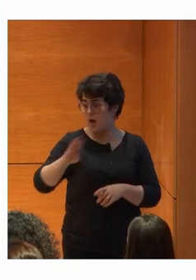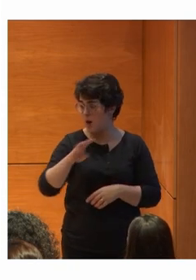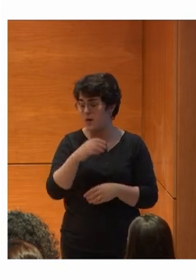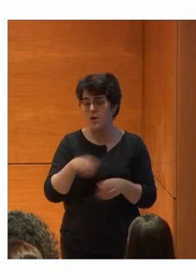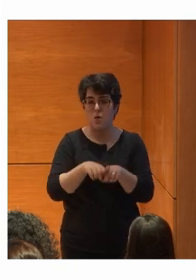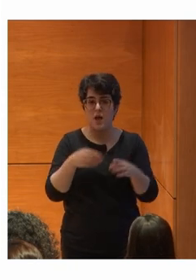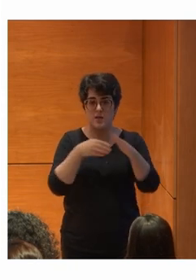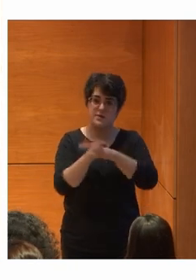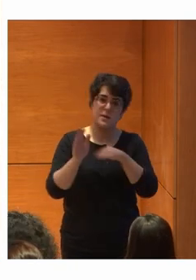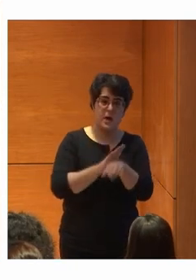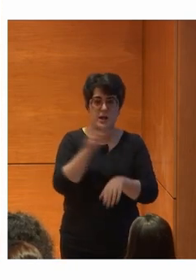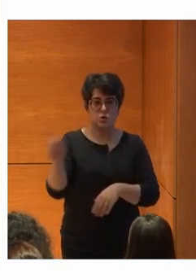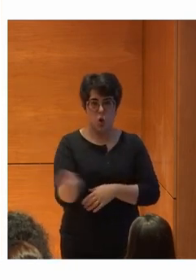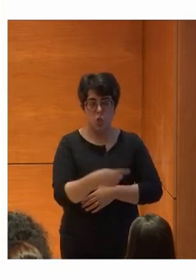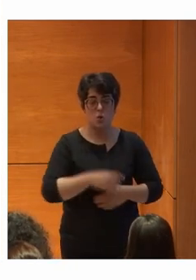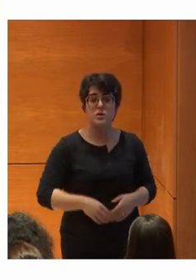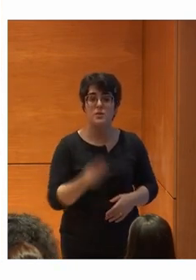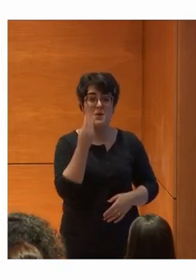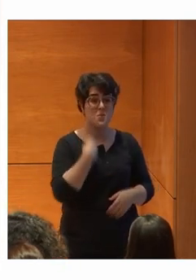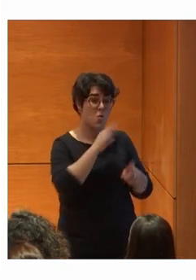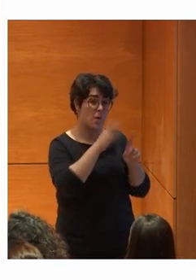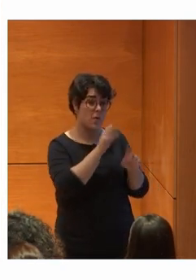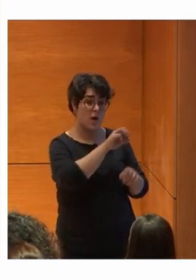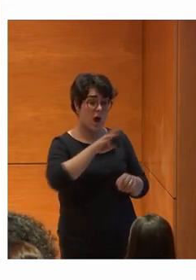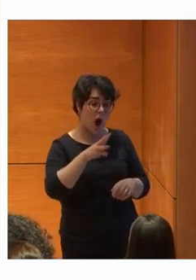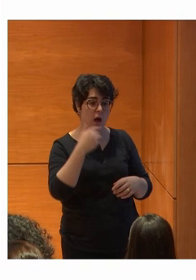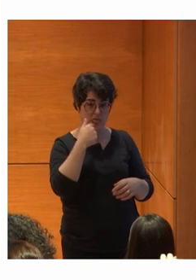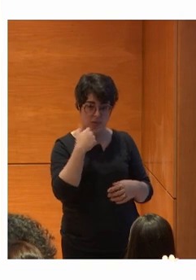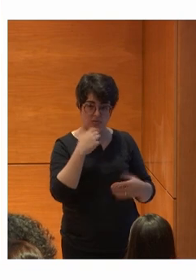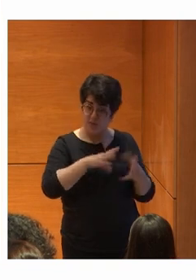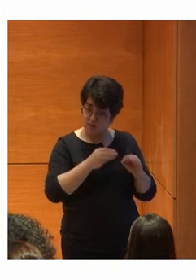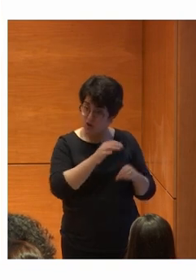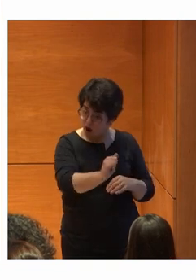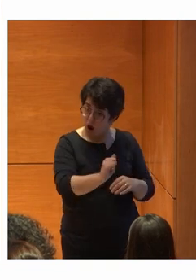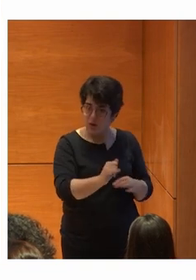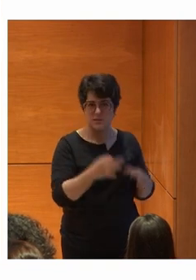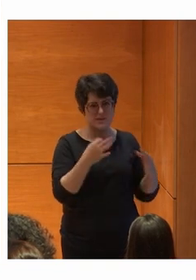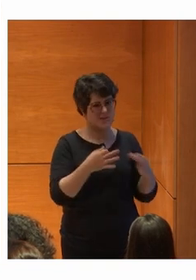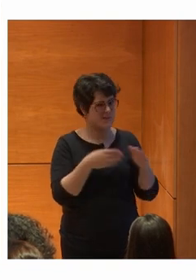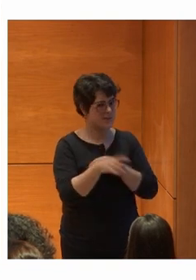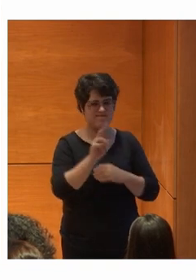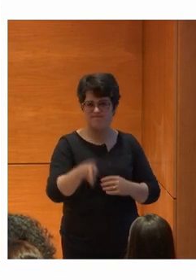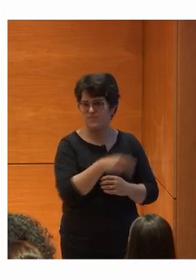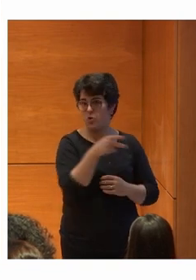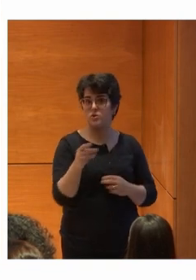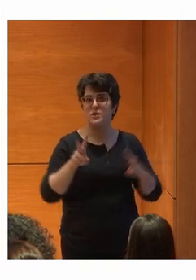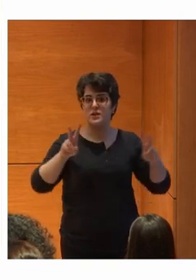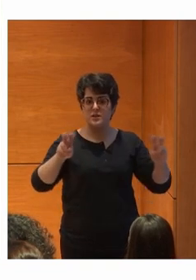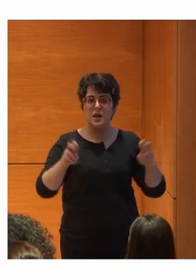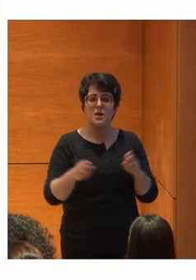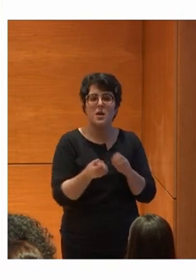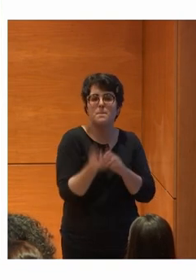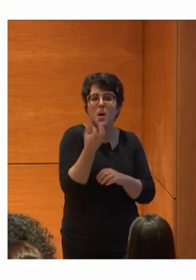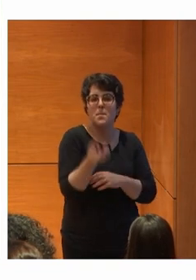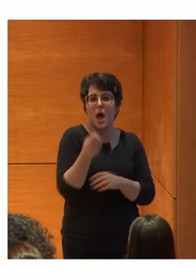accesibles A todos Aunque una web O una aplicación Aseguren estar adaptadas No siempre son accesibles El tema de los pop-up Que